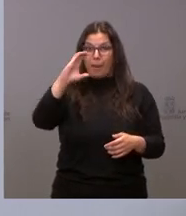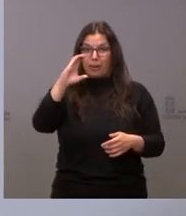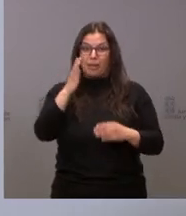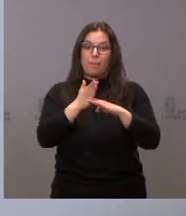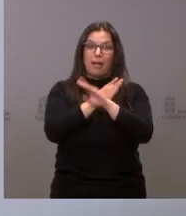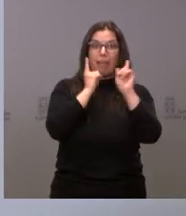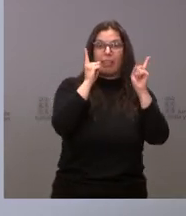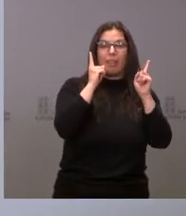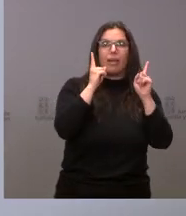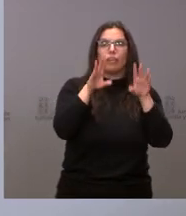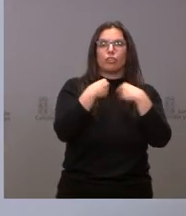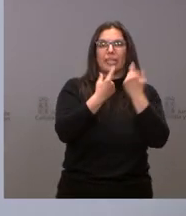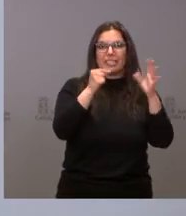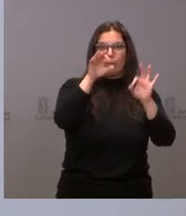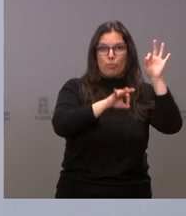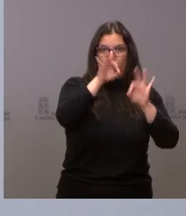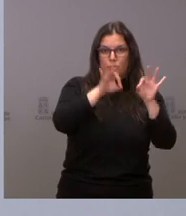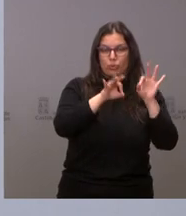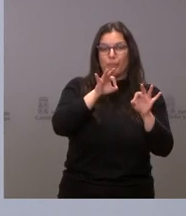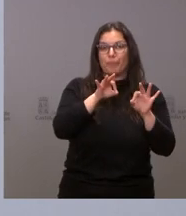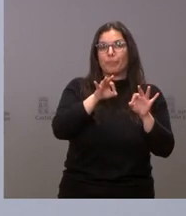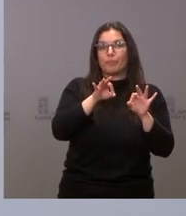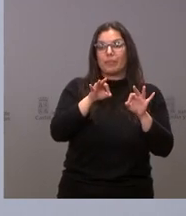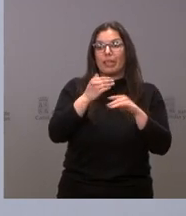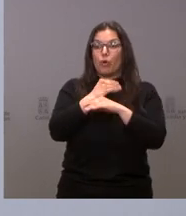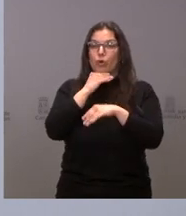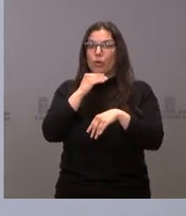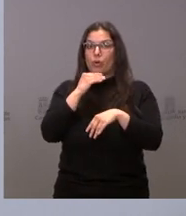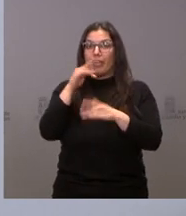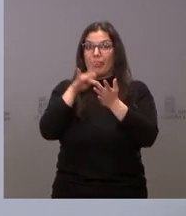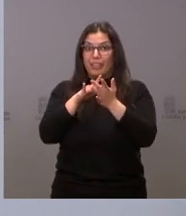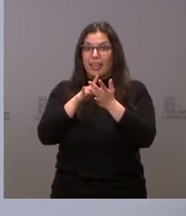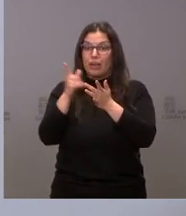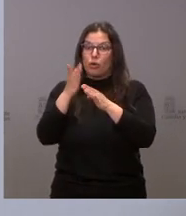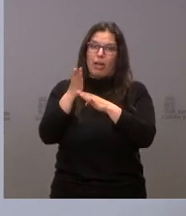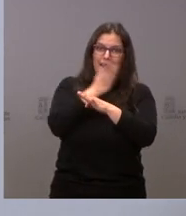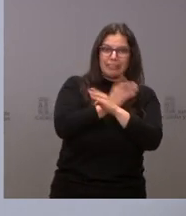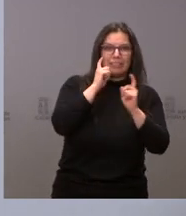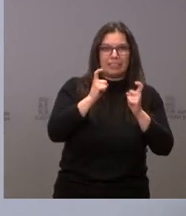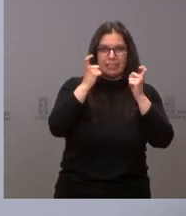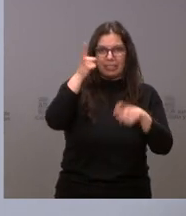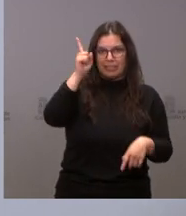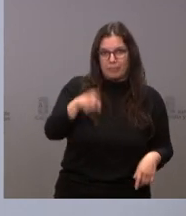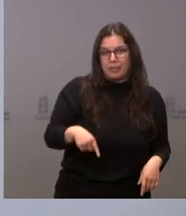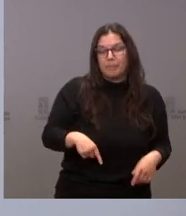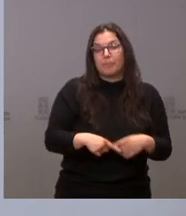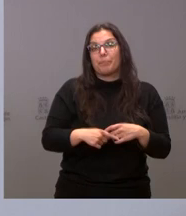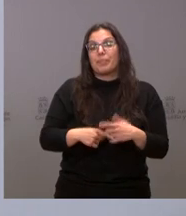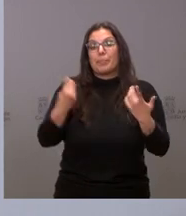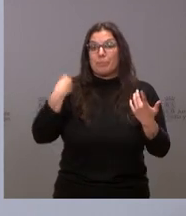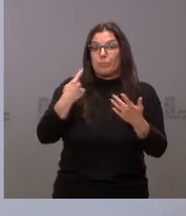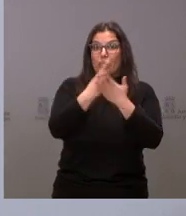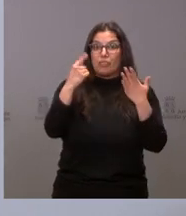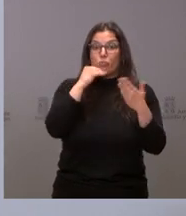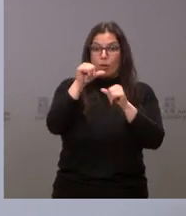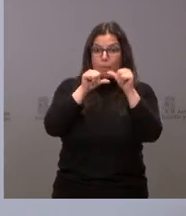y también antes de ese mes, perdón, de ese día, de ese mes. Del mismo modo, a partir de esa fecha, se va